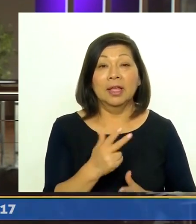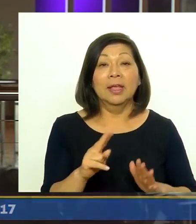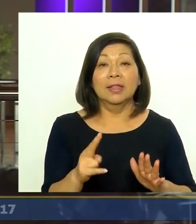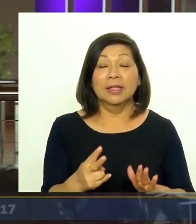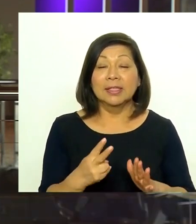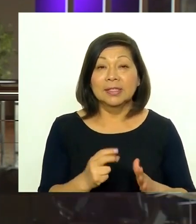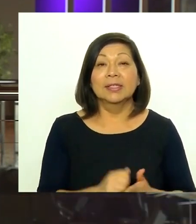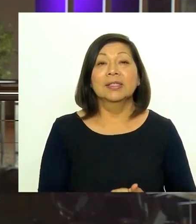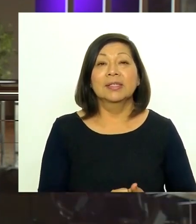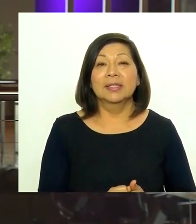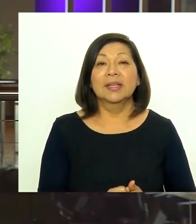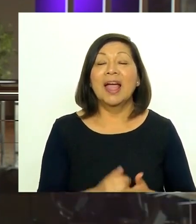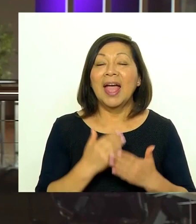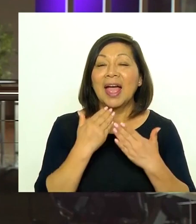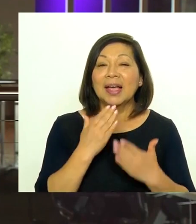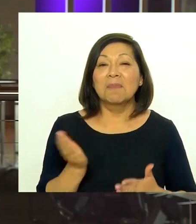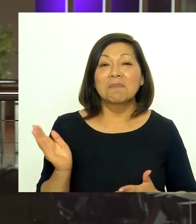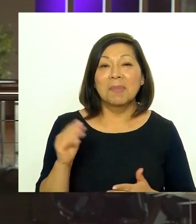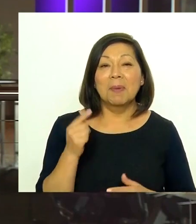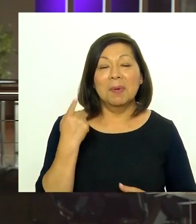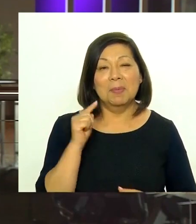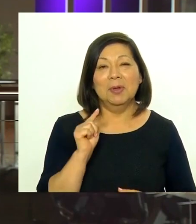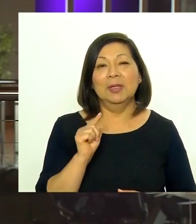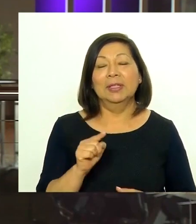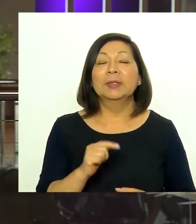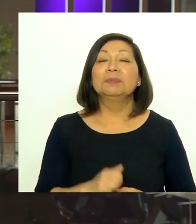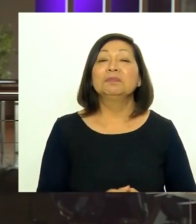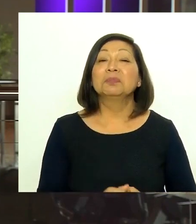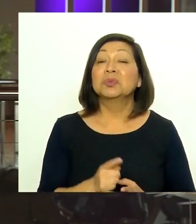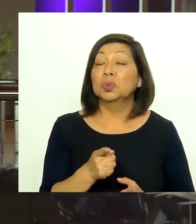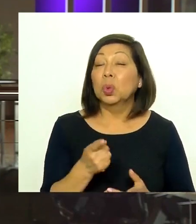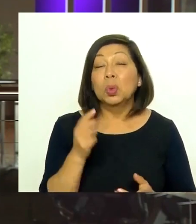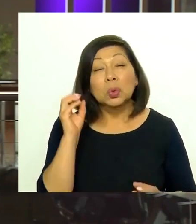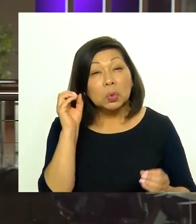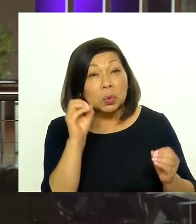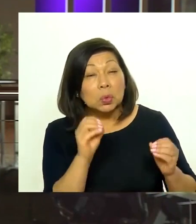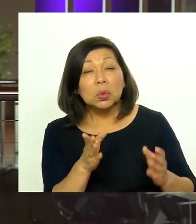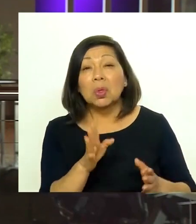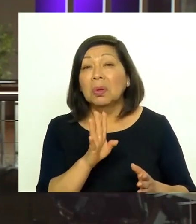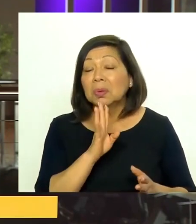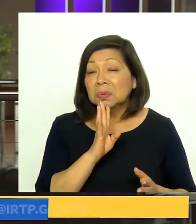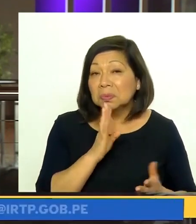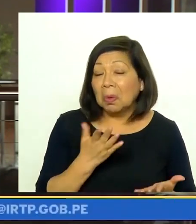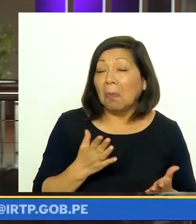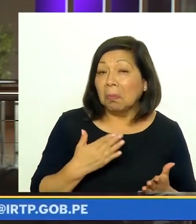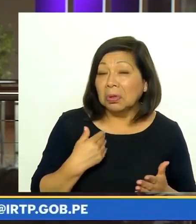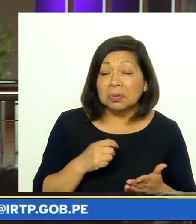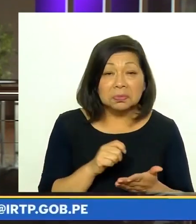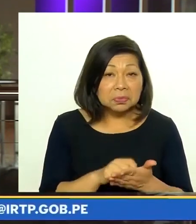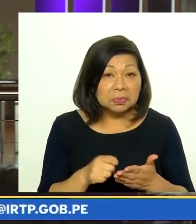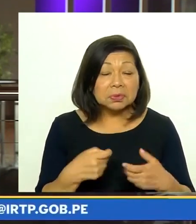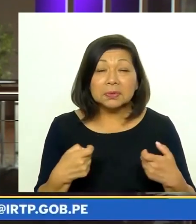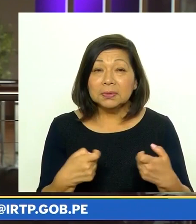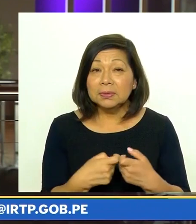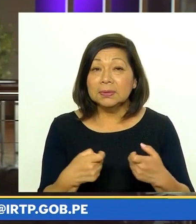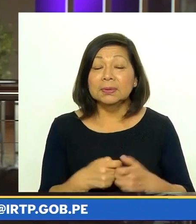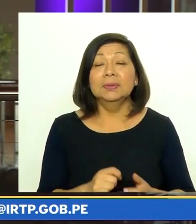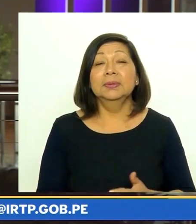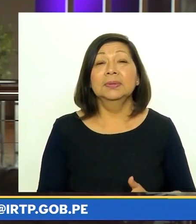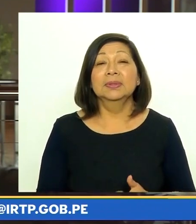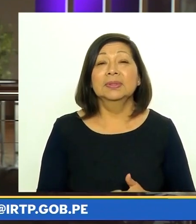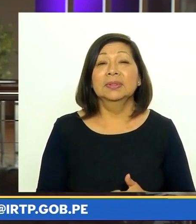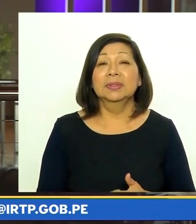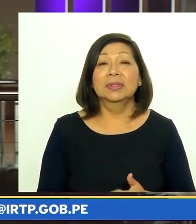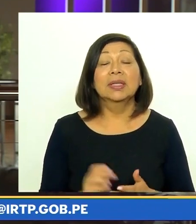-317. Gracias, Vamos por Ti. Si tienen sugerencias o comentarios pueden escribir a nuestro correo